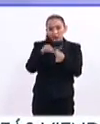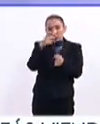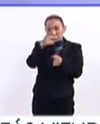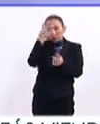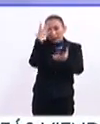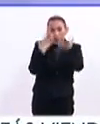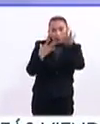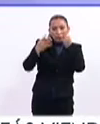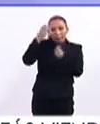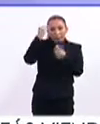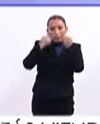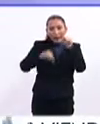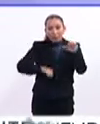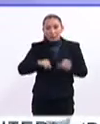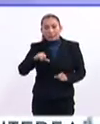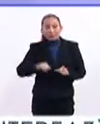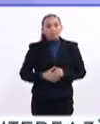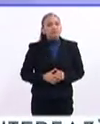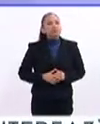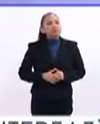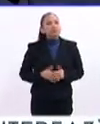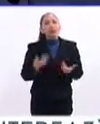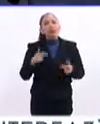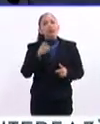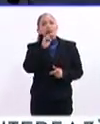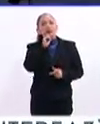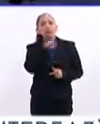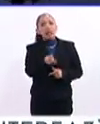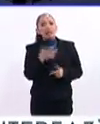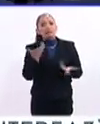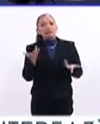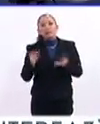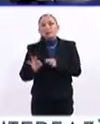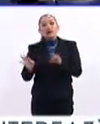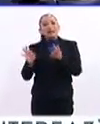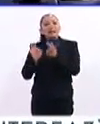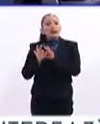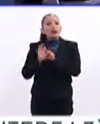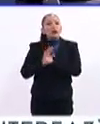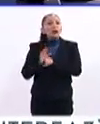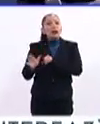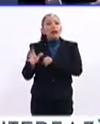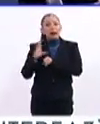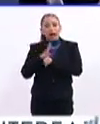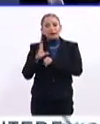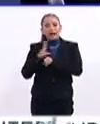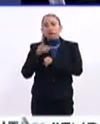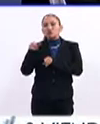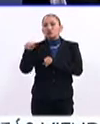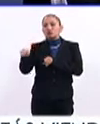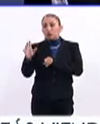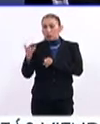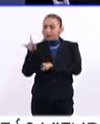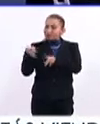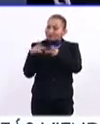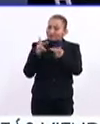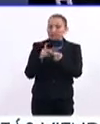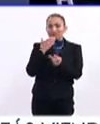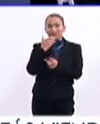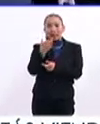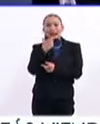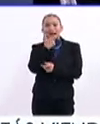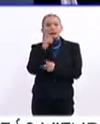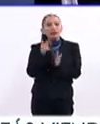sus actividades académicas, pero también la importancia que tiene que hayas perfeccionado y mejorado tu inglés.